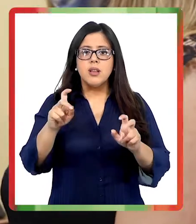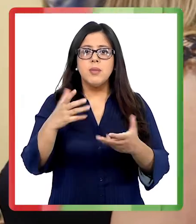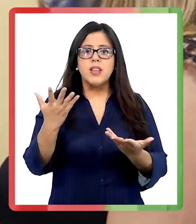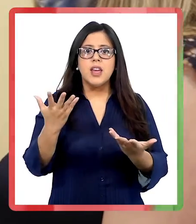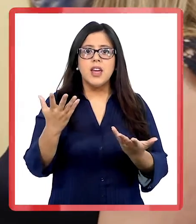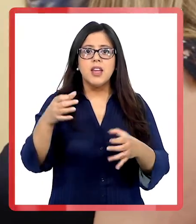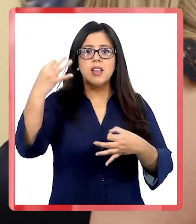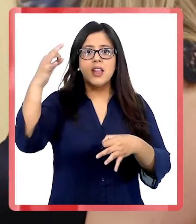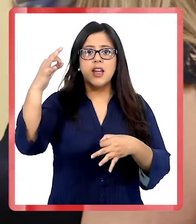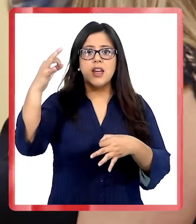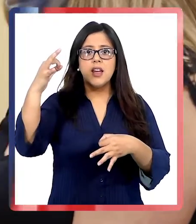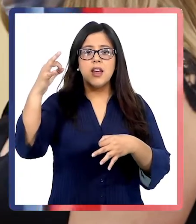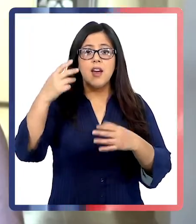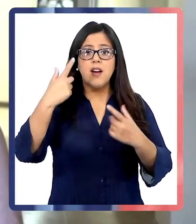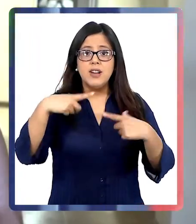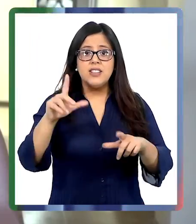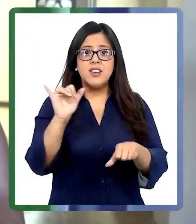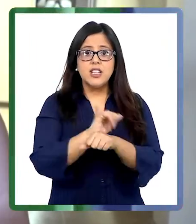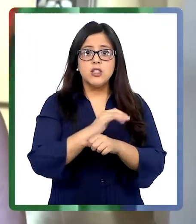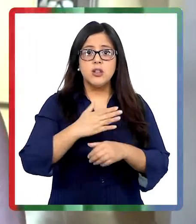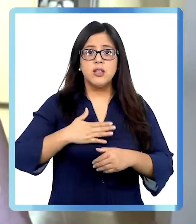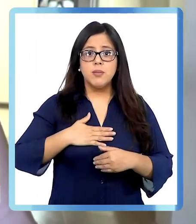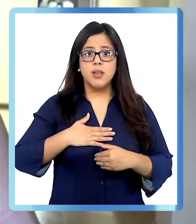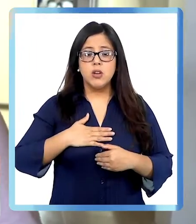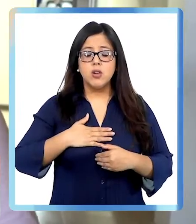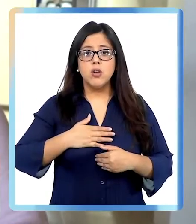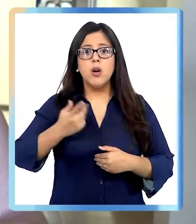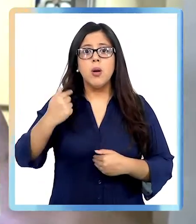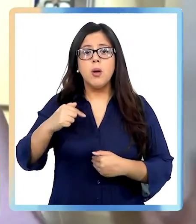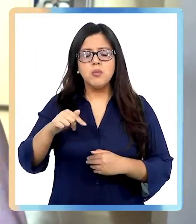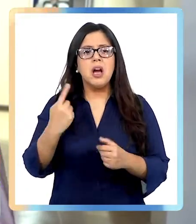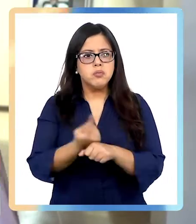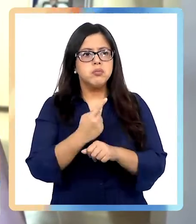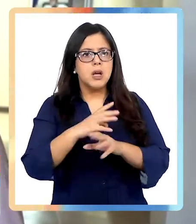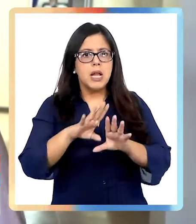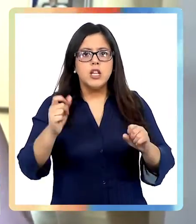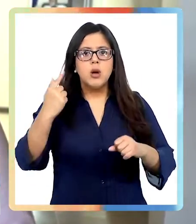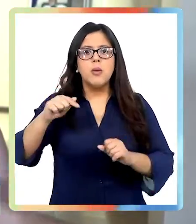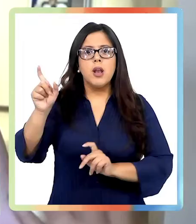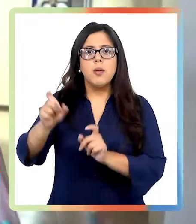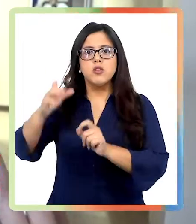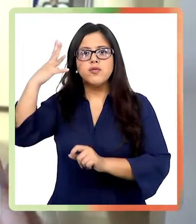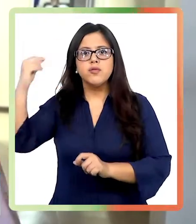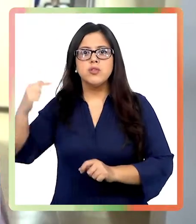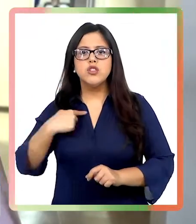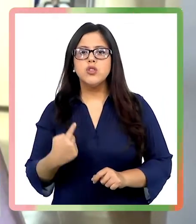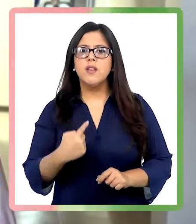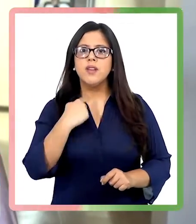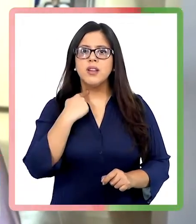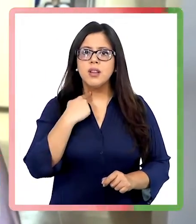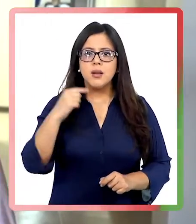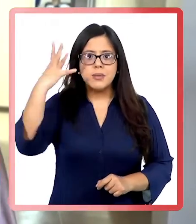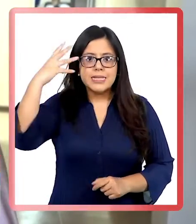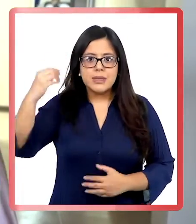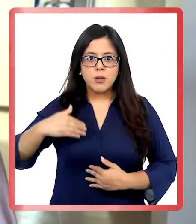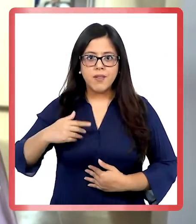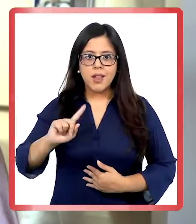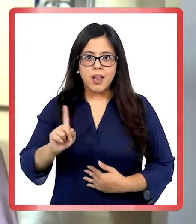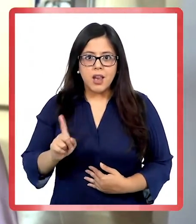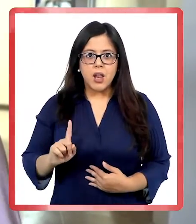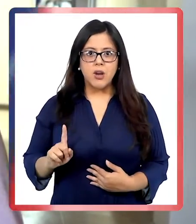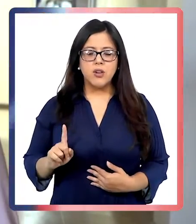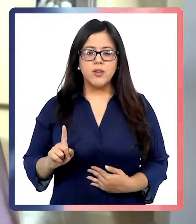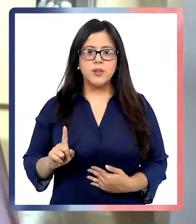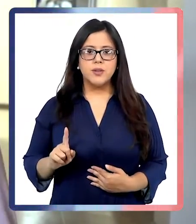los demás. El tema sí se habló en su momento, ¿cierto? Cuando pasó todo esto, la falsificación de mi título, se habló.